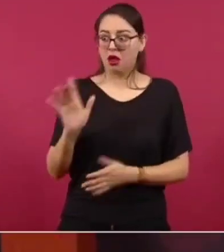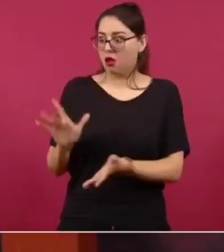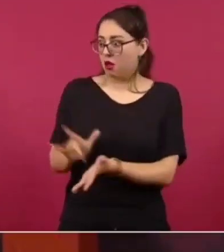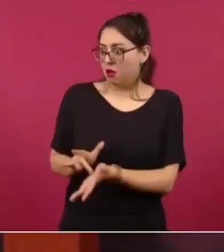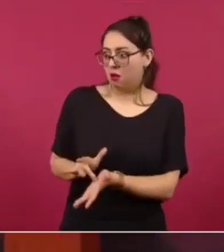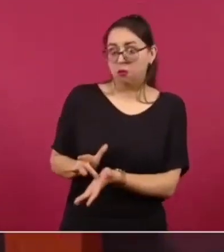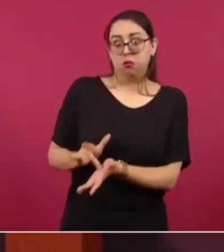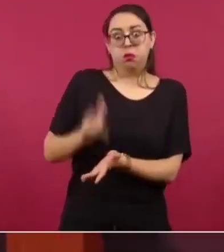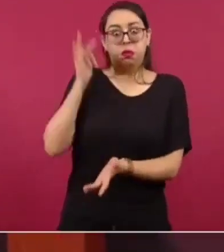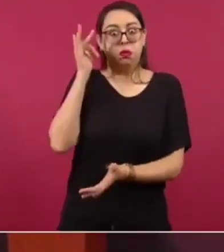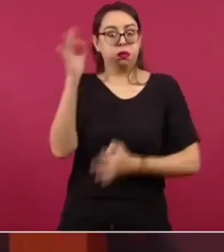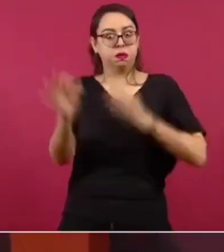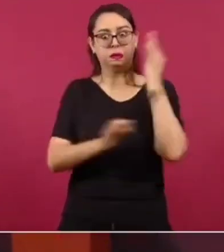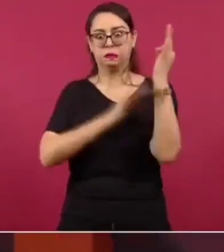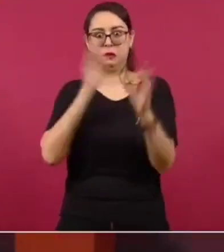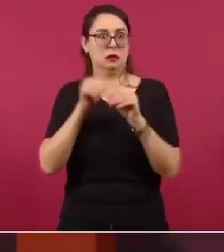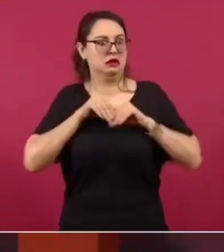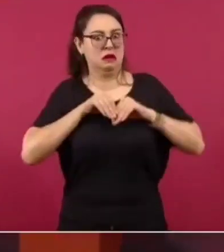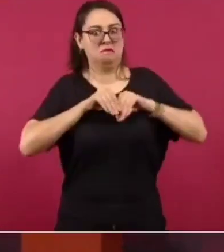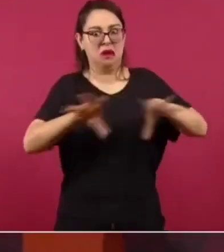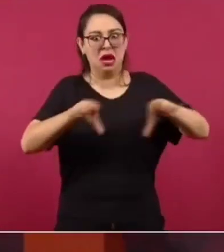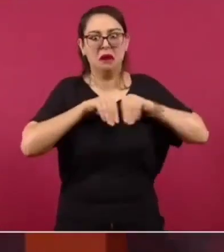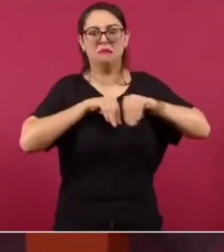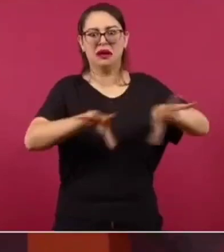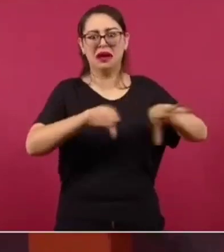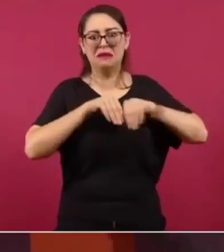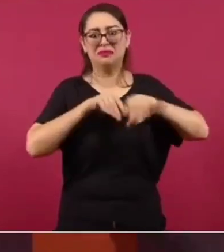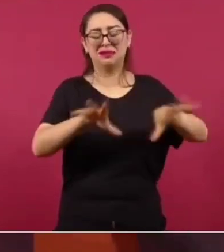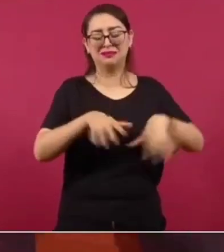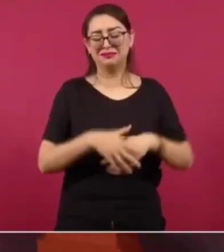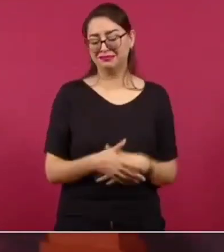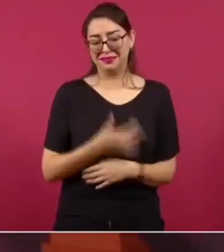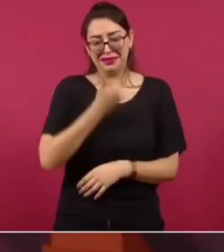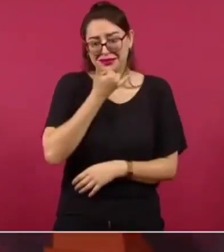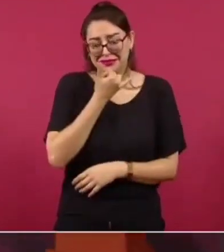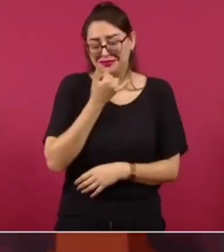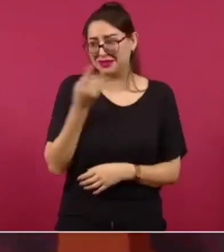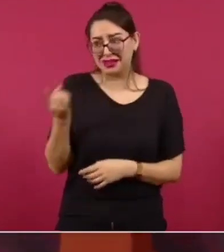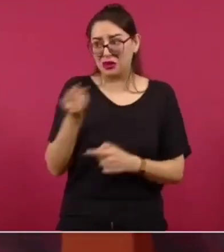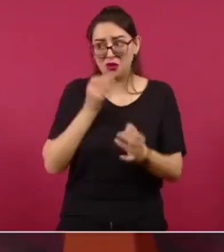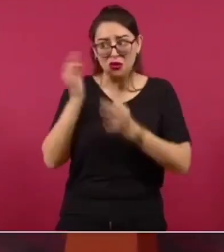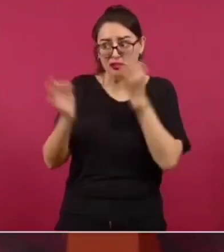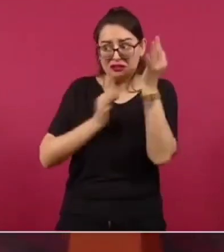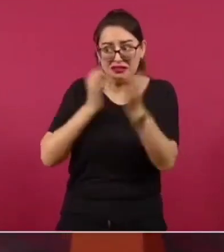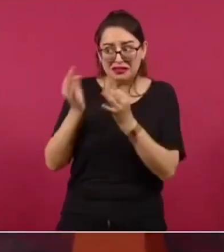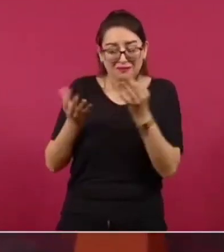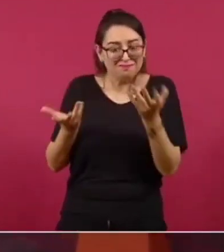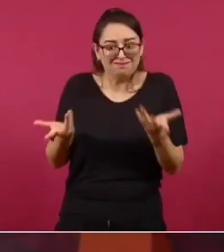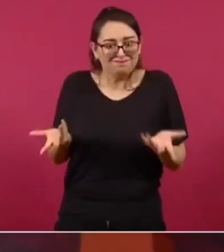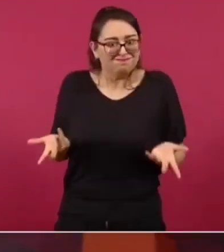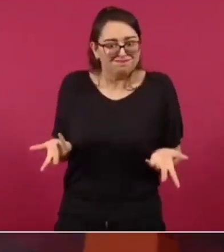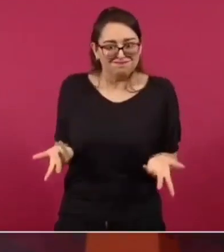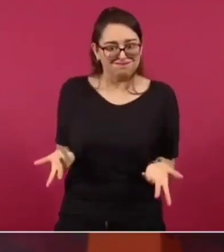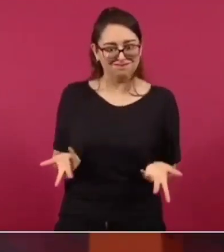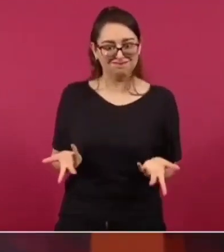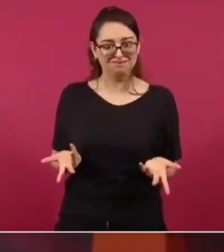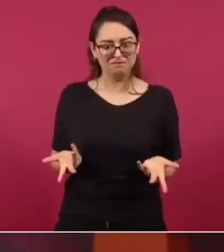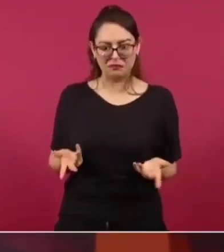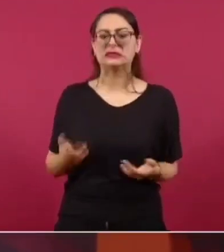Nos dio mucho gusto, mucho gusto que triunfaran las nadadoras artísticas,